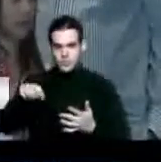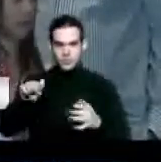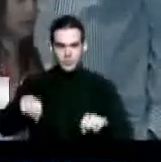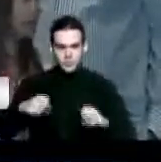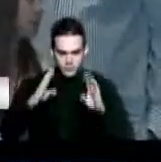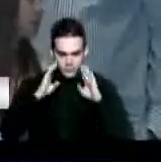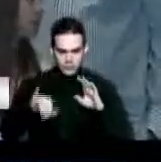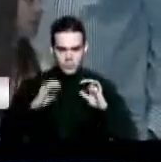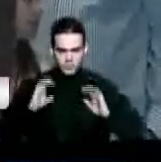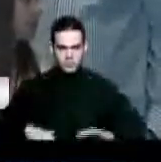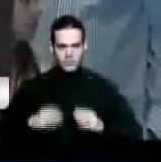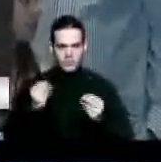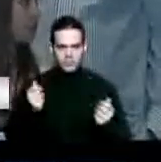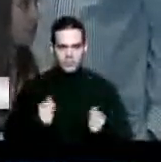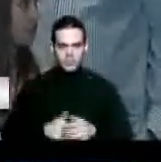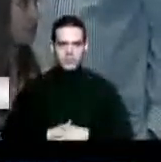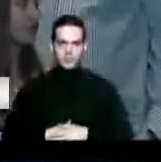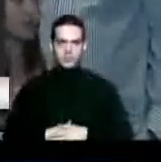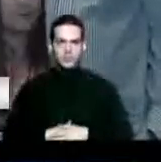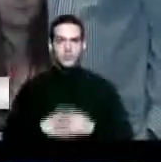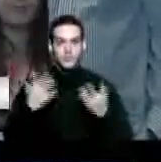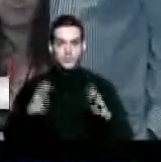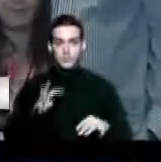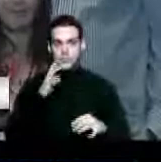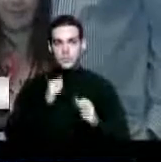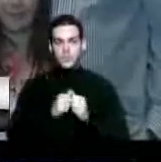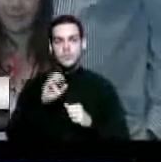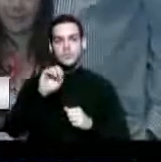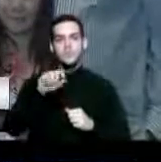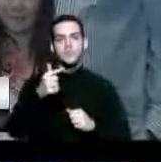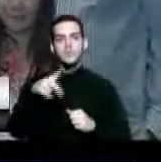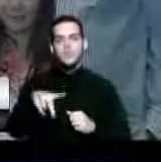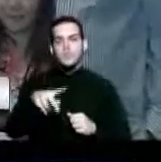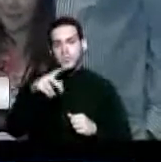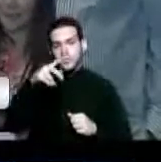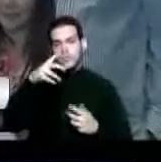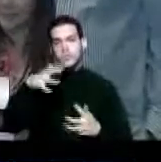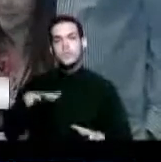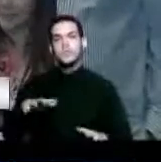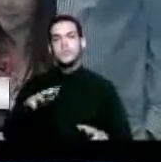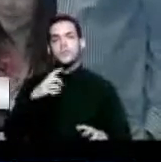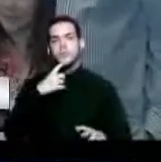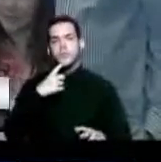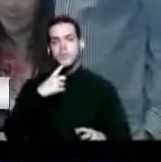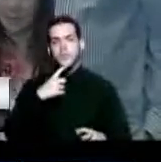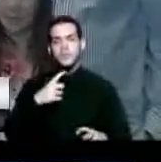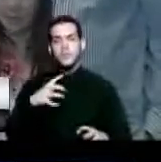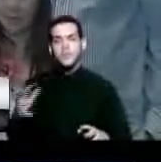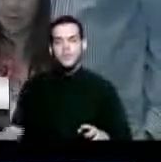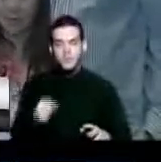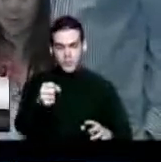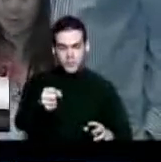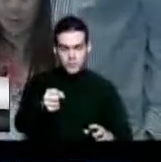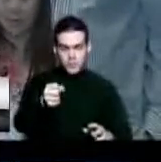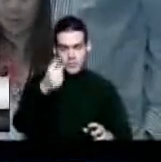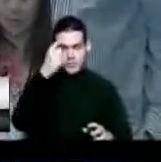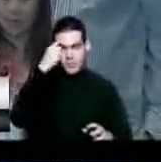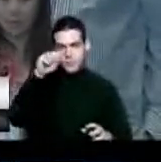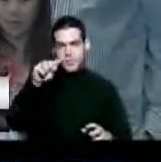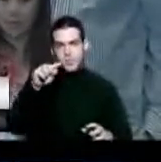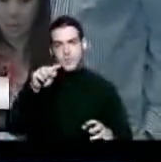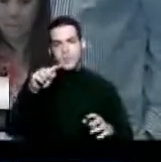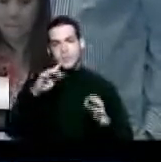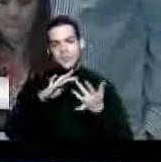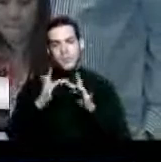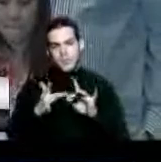se habló con el director de OGP y logramos un acuerdo que lo que son los nombramientos para las trabajas sociales